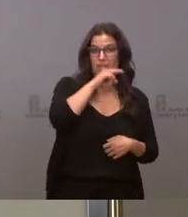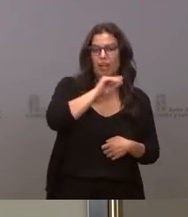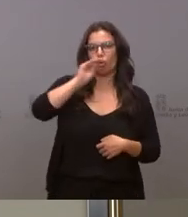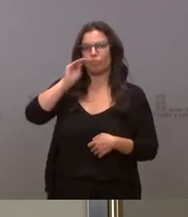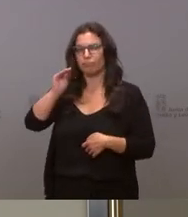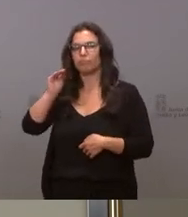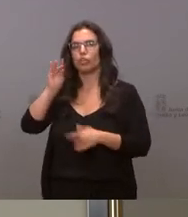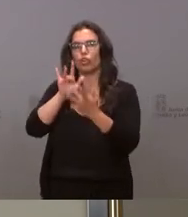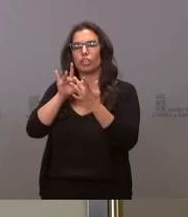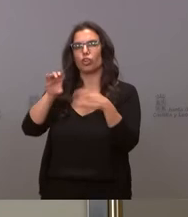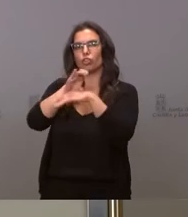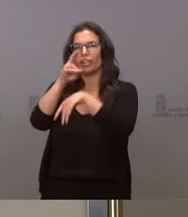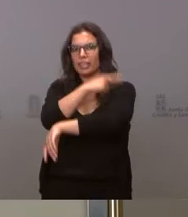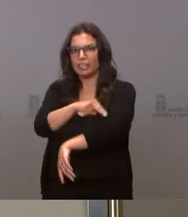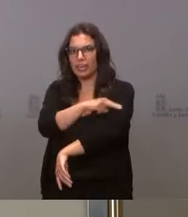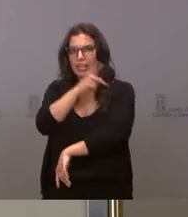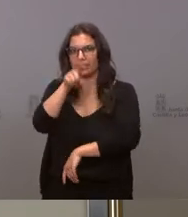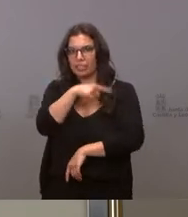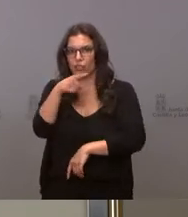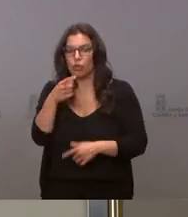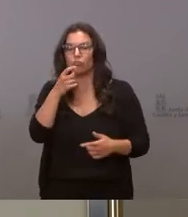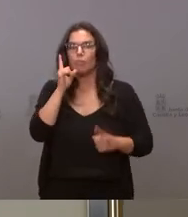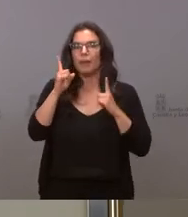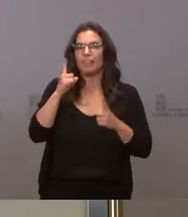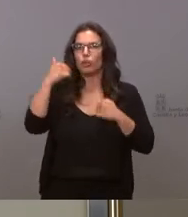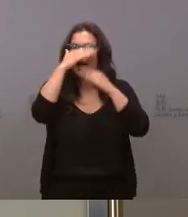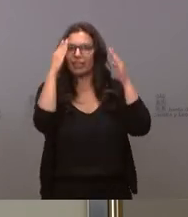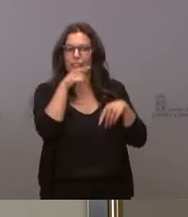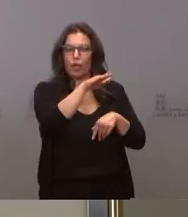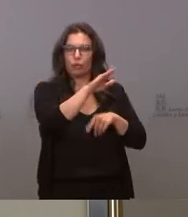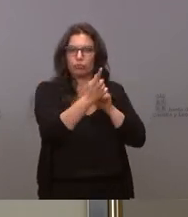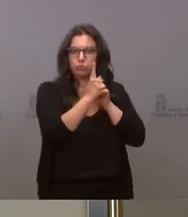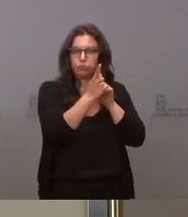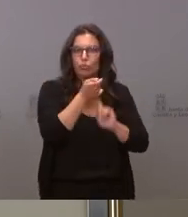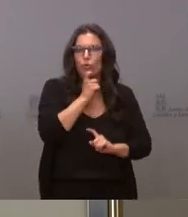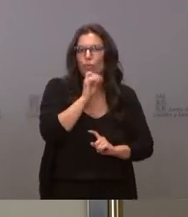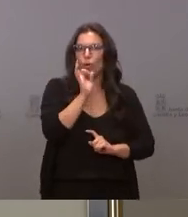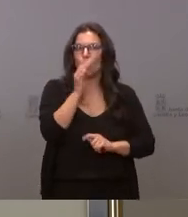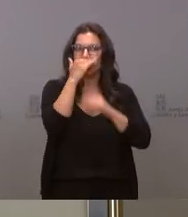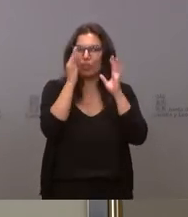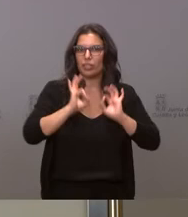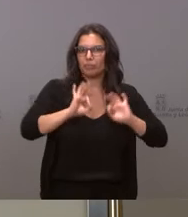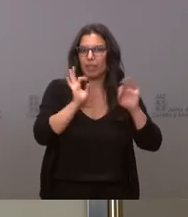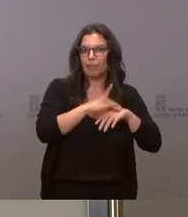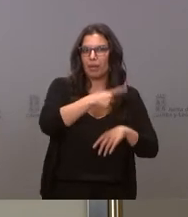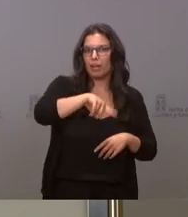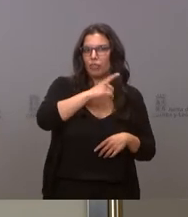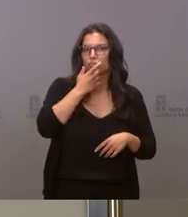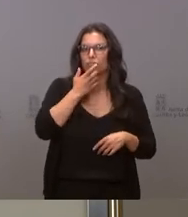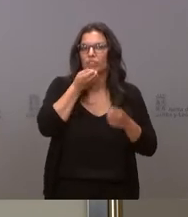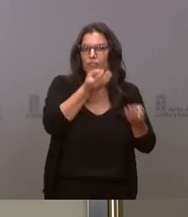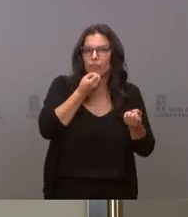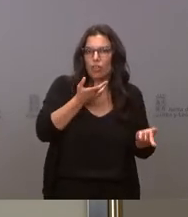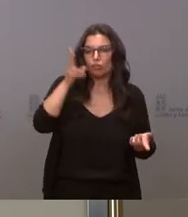de que lo hagan de qué manera se les va a atender o si se va a articular no sé alguna atención específica para dar información